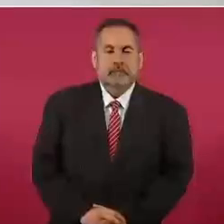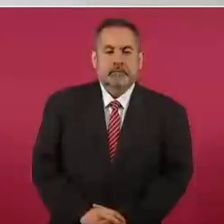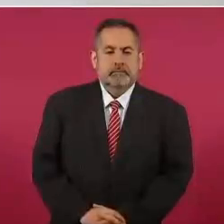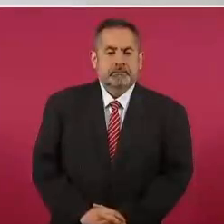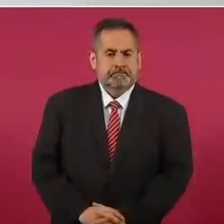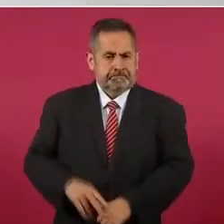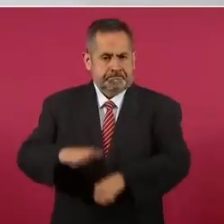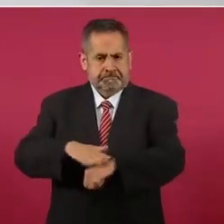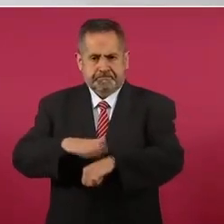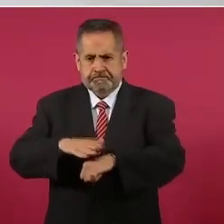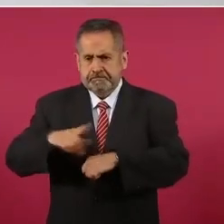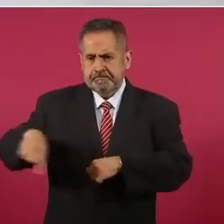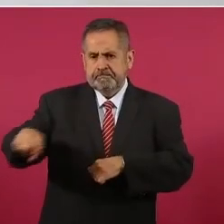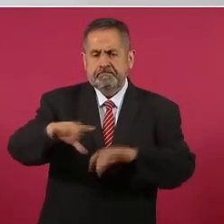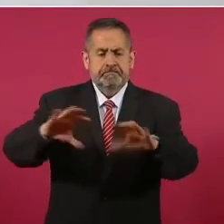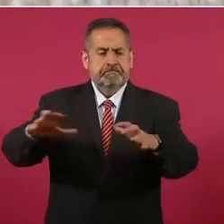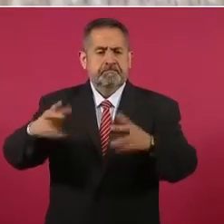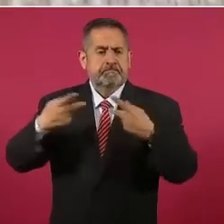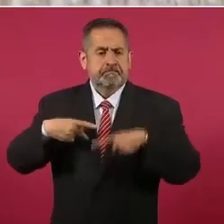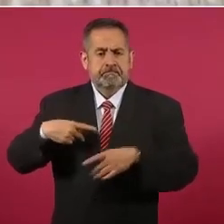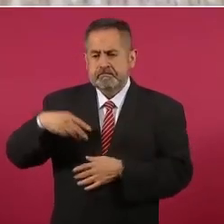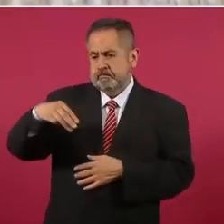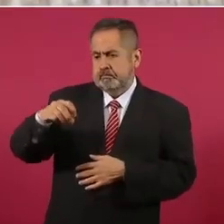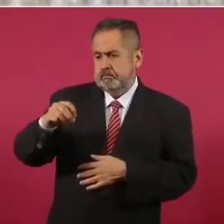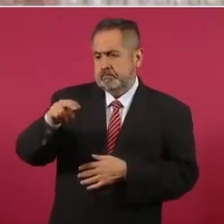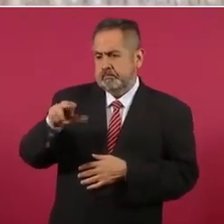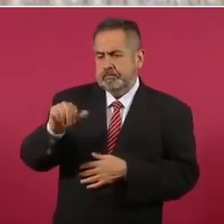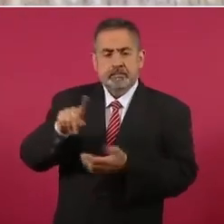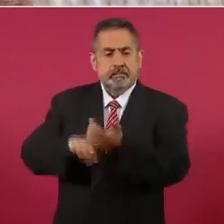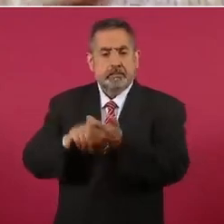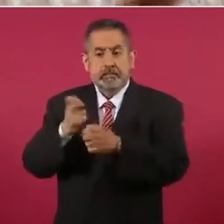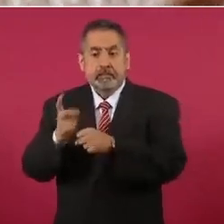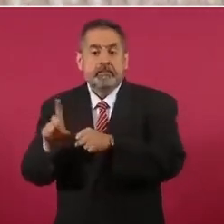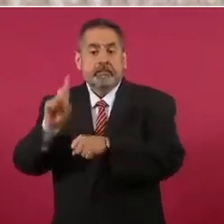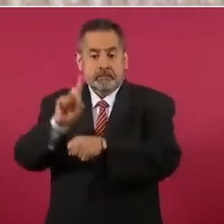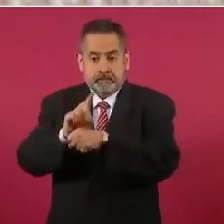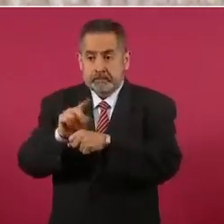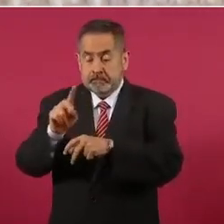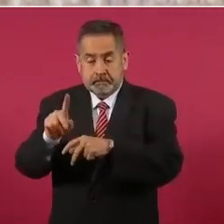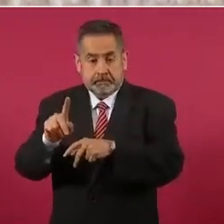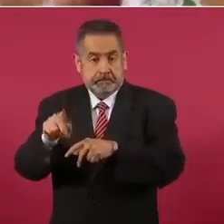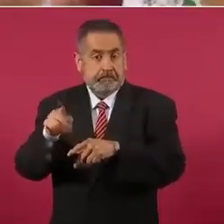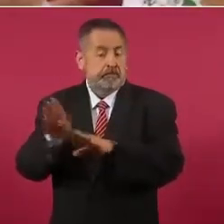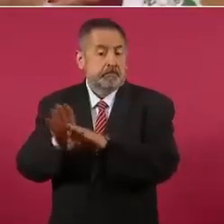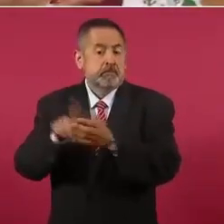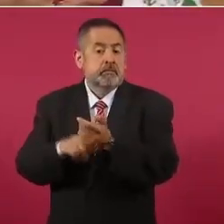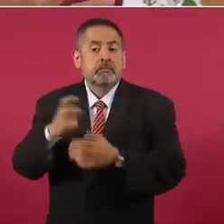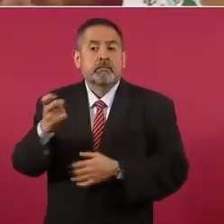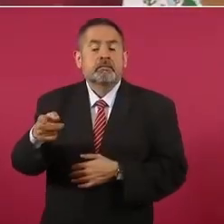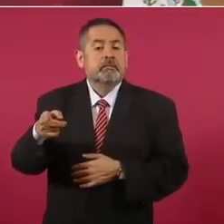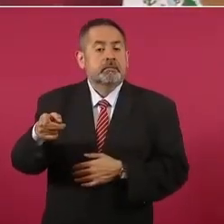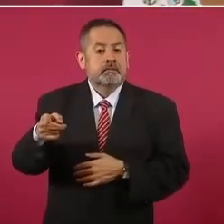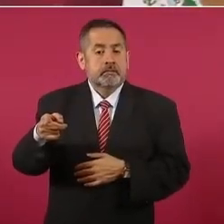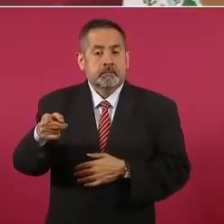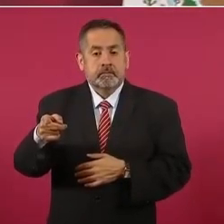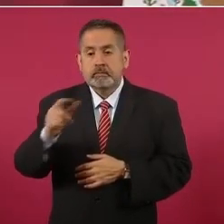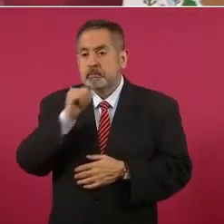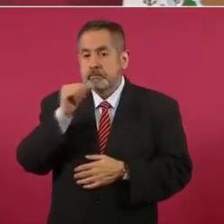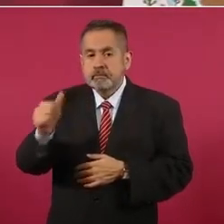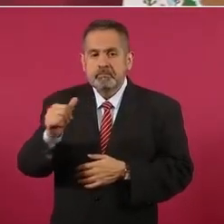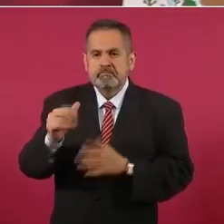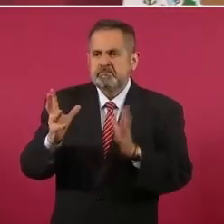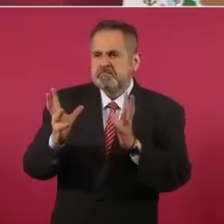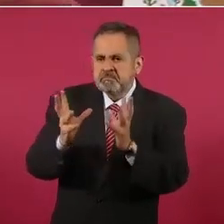transformación, para que se queden en sus casas, que no haya ninguna